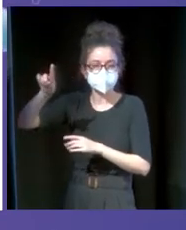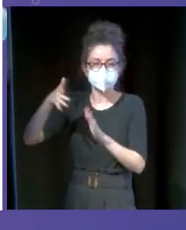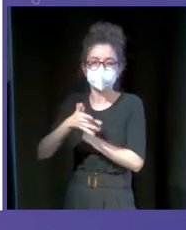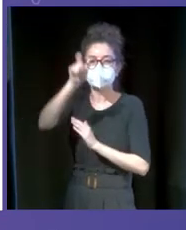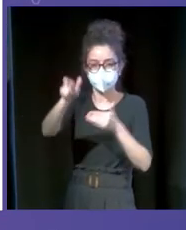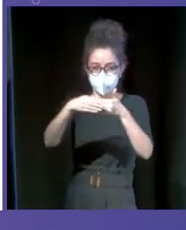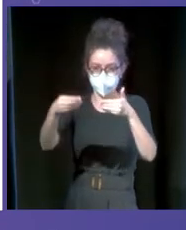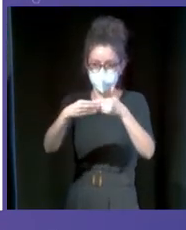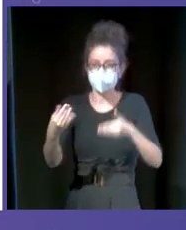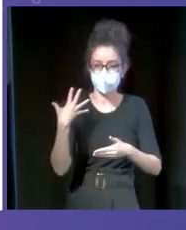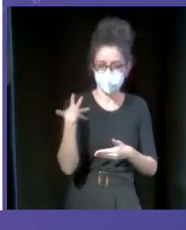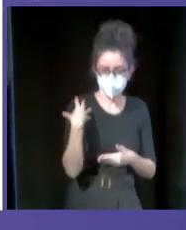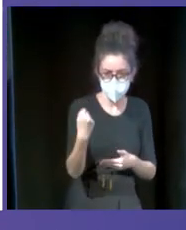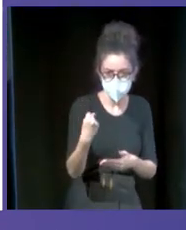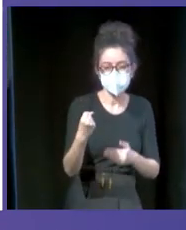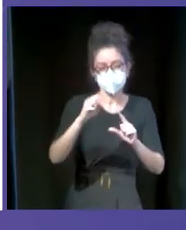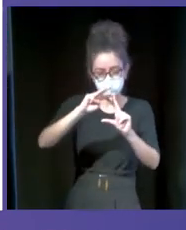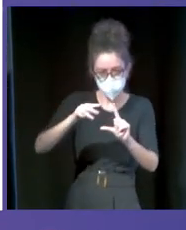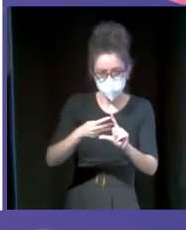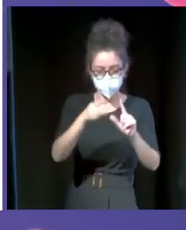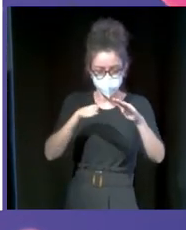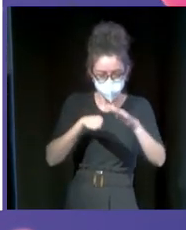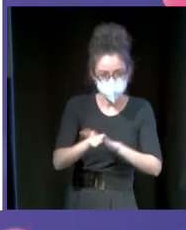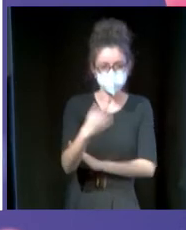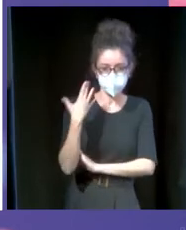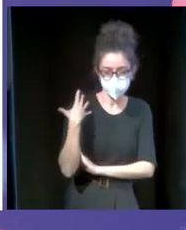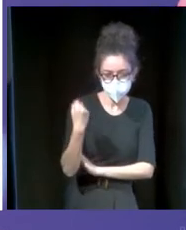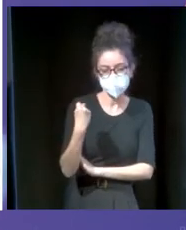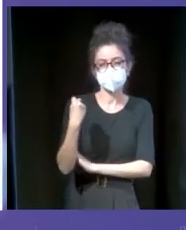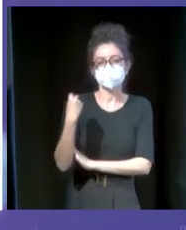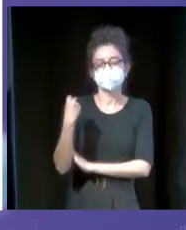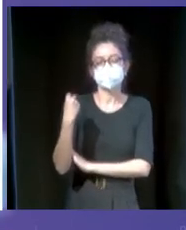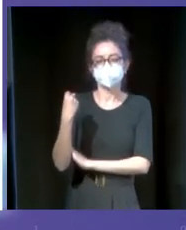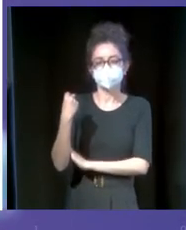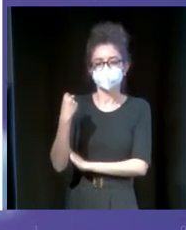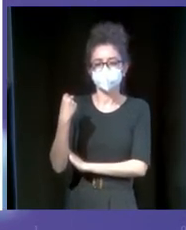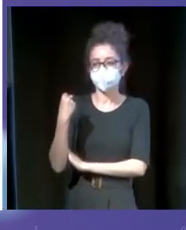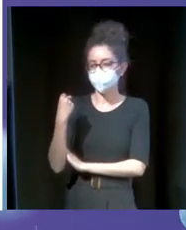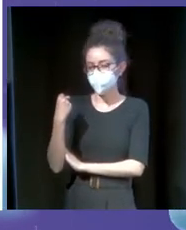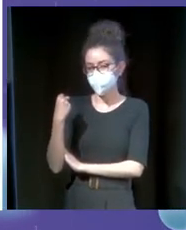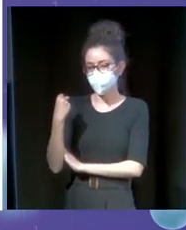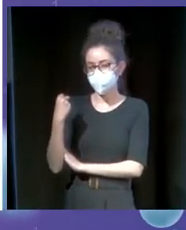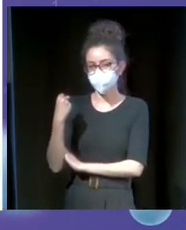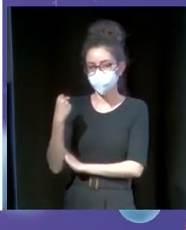usuario que nos compra, entra en nuestra página web y nos compra. Y lo que queremos hacer nosotros es que le